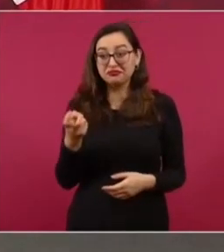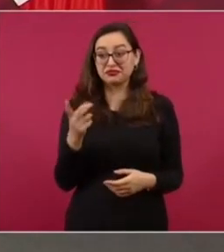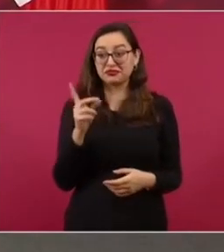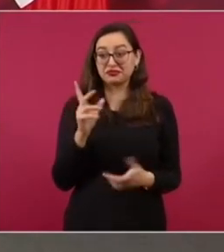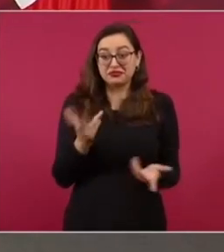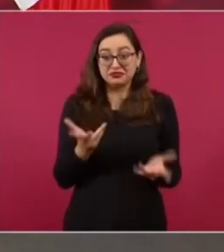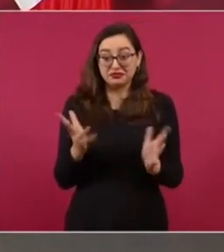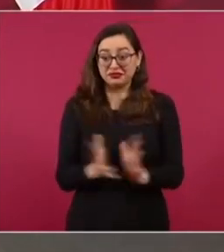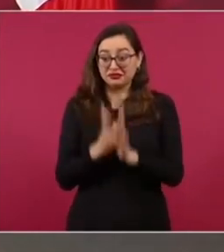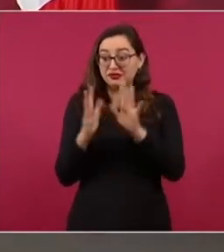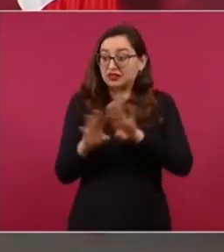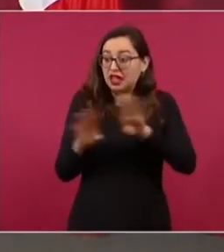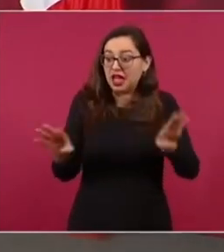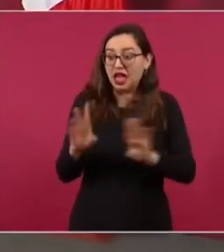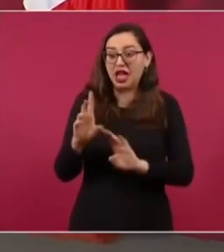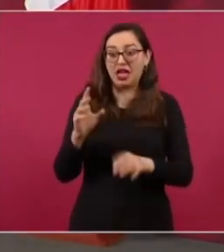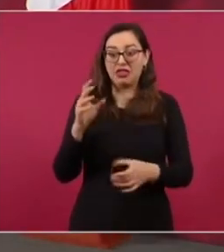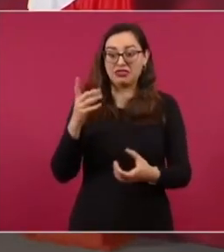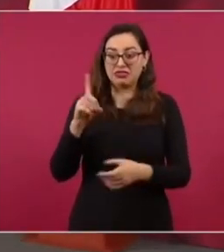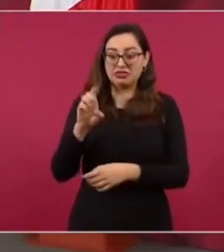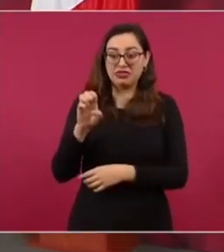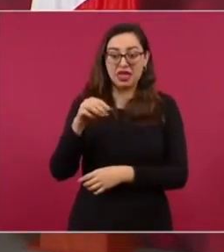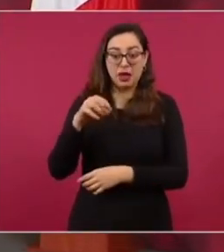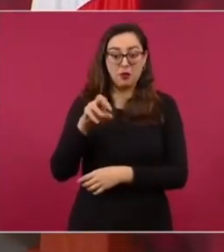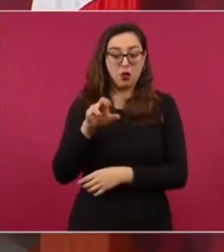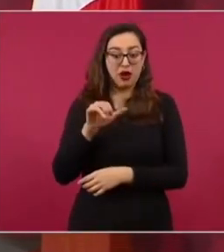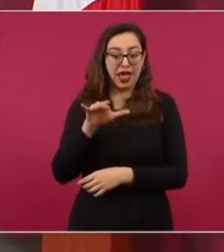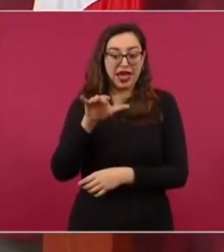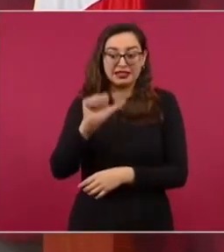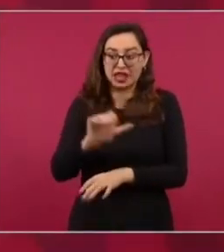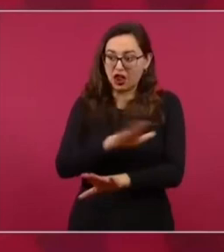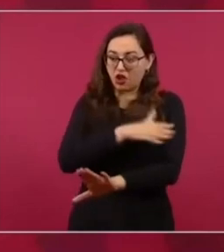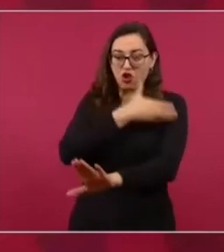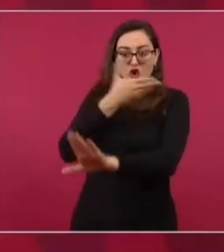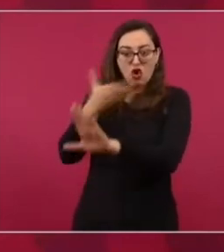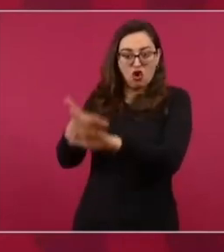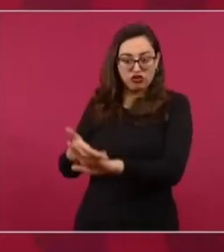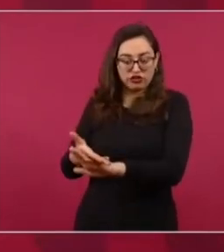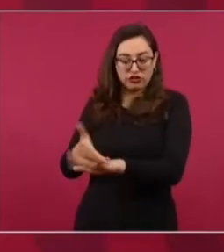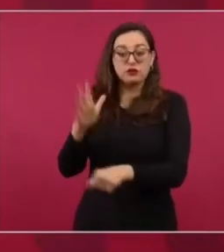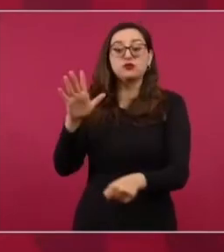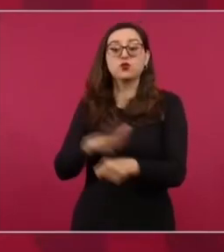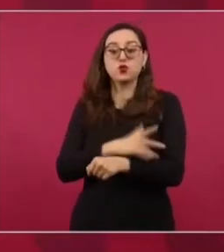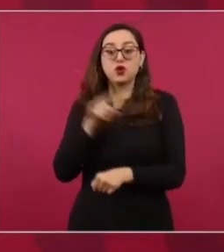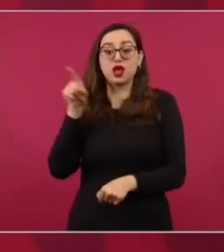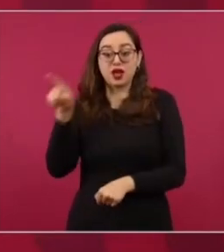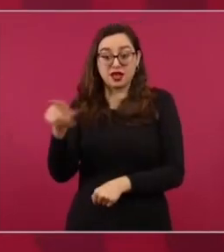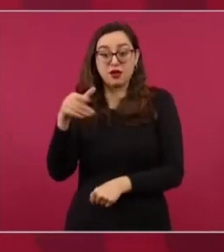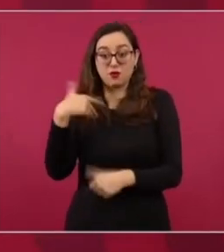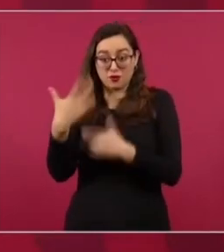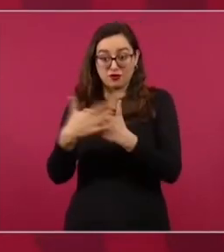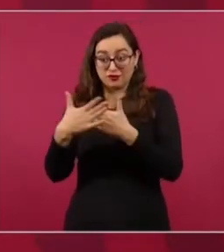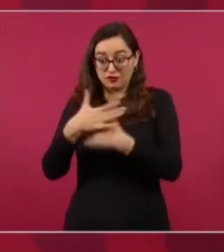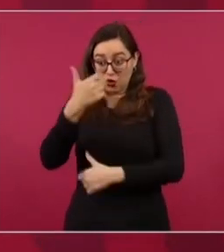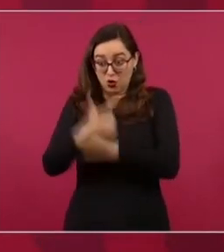porque no quieren que participe en el proceso electoral